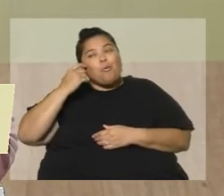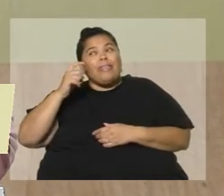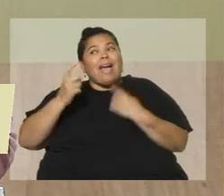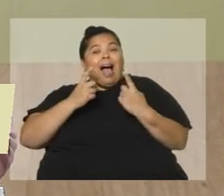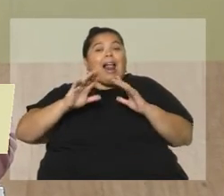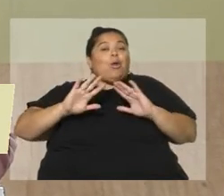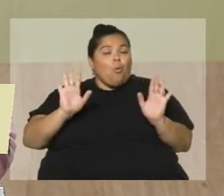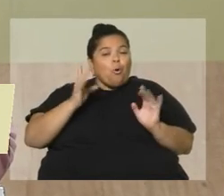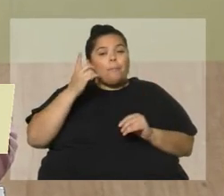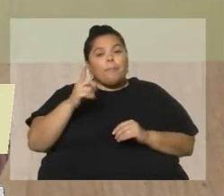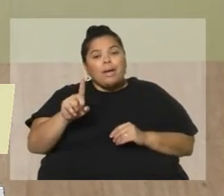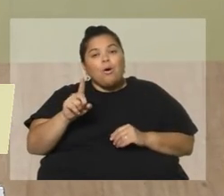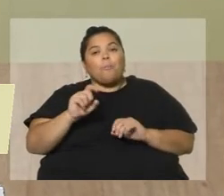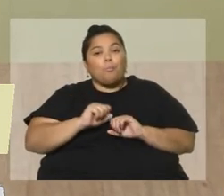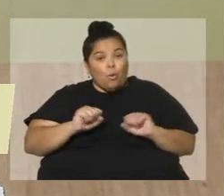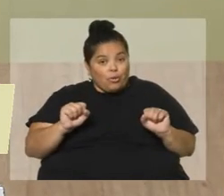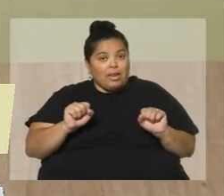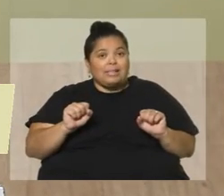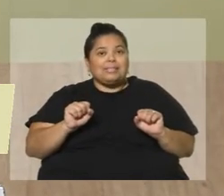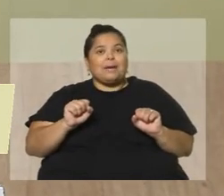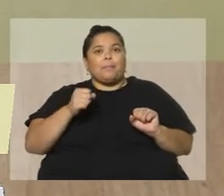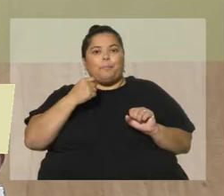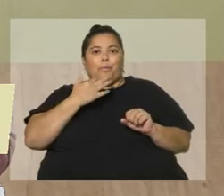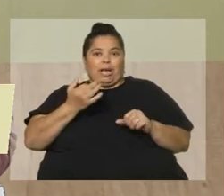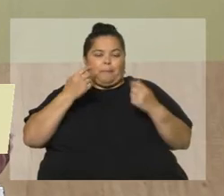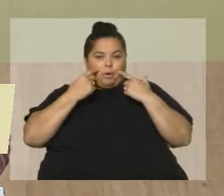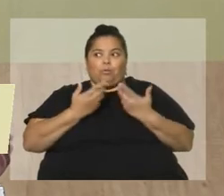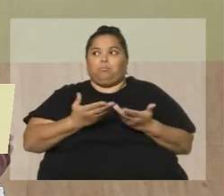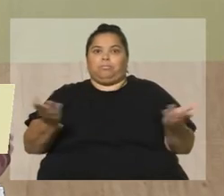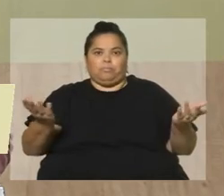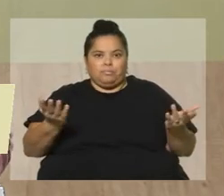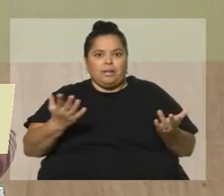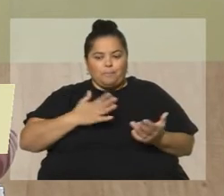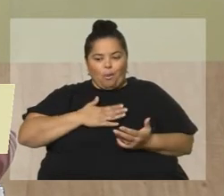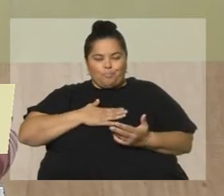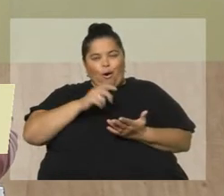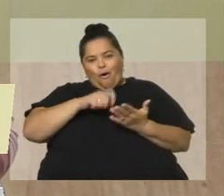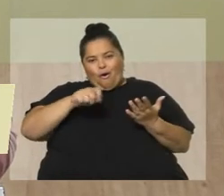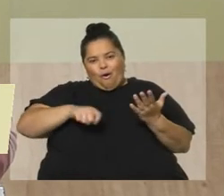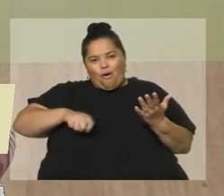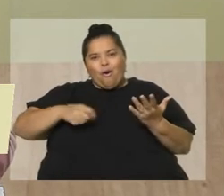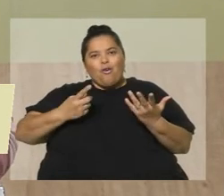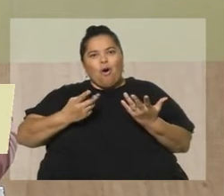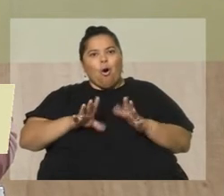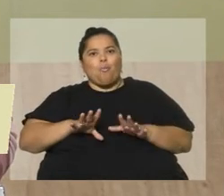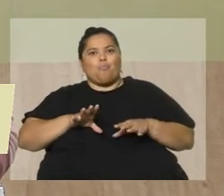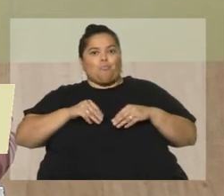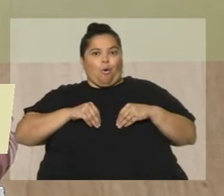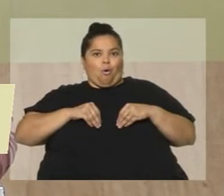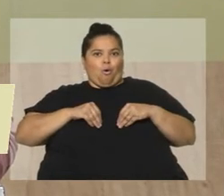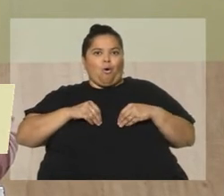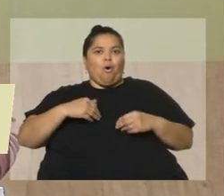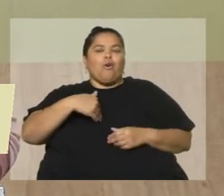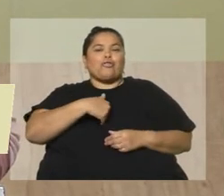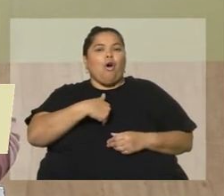Quizás esto de hacer pública la obra propia es de alguna manera asumirse y asumir ese rol